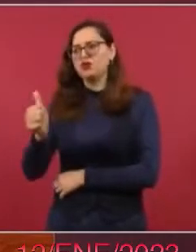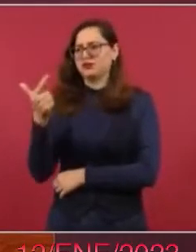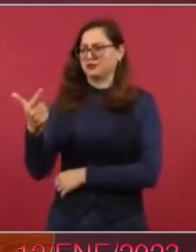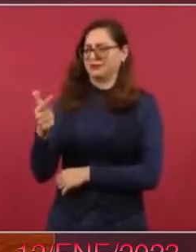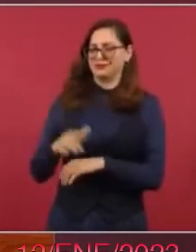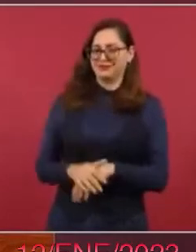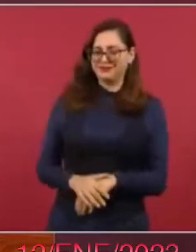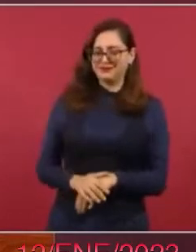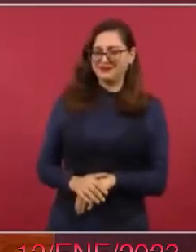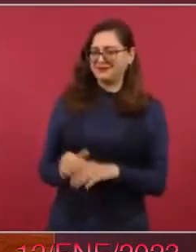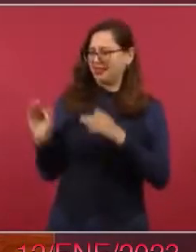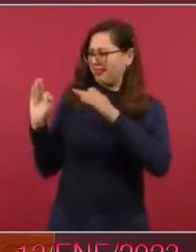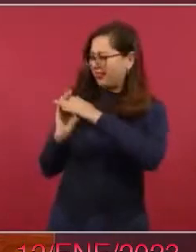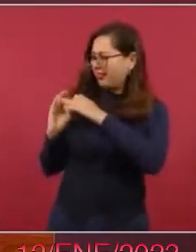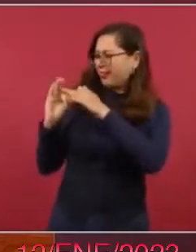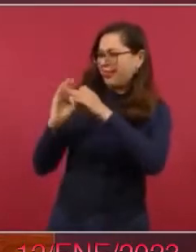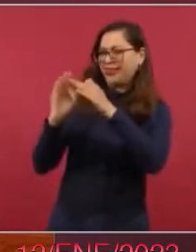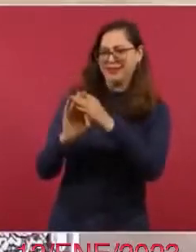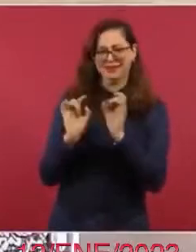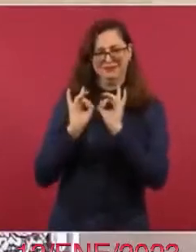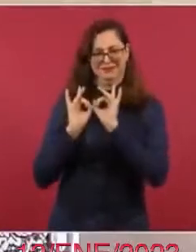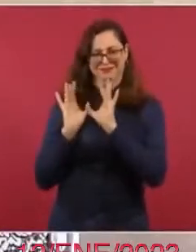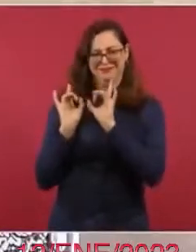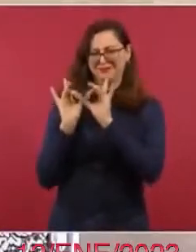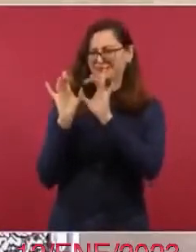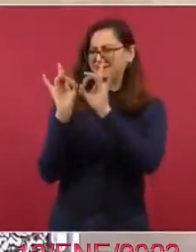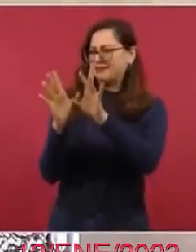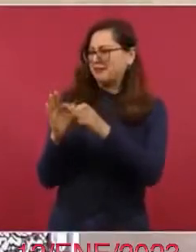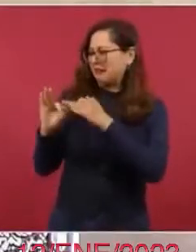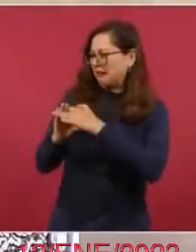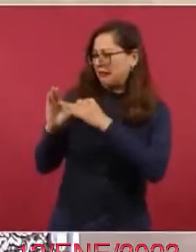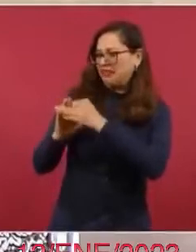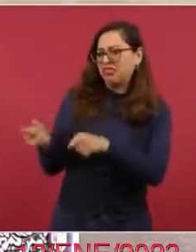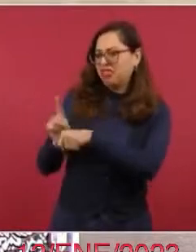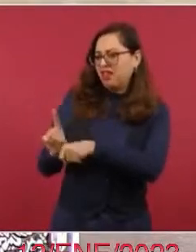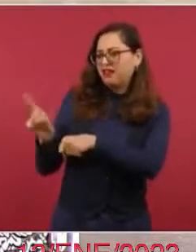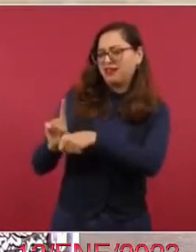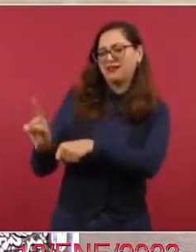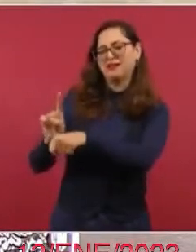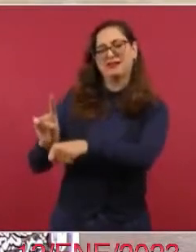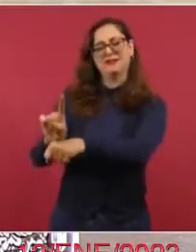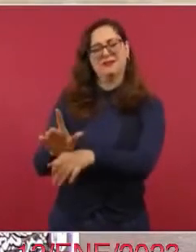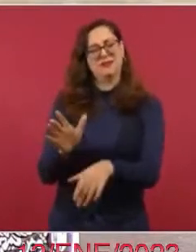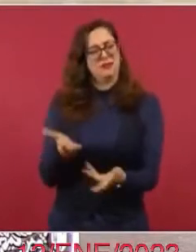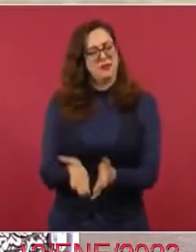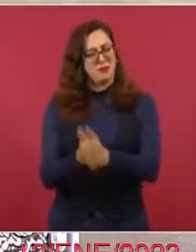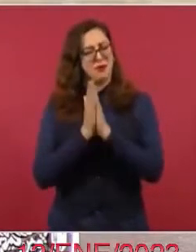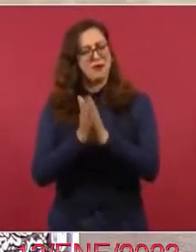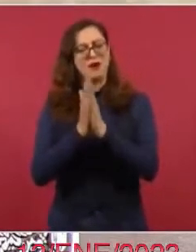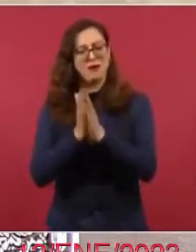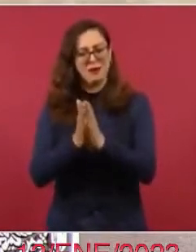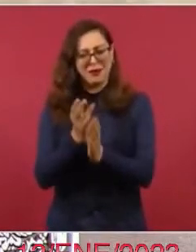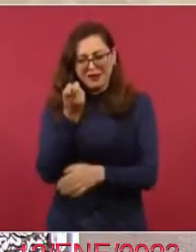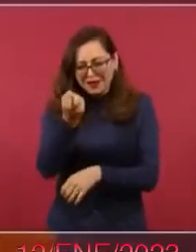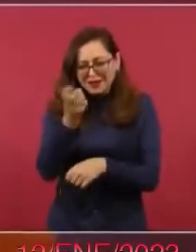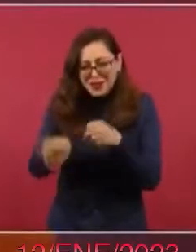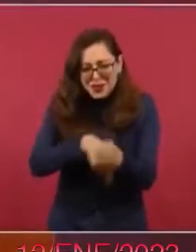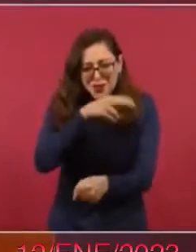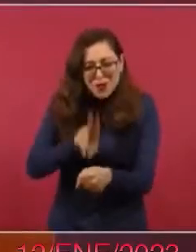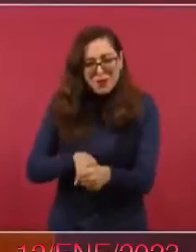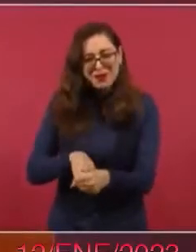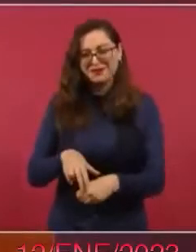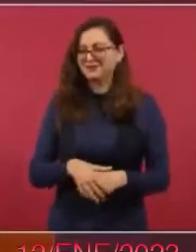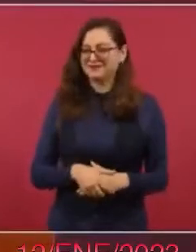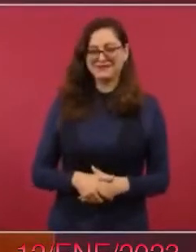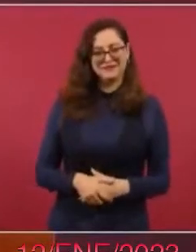Los usuarios del metro, los habitantes de la ciudad saben que esto no es normal. Les voy a platicar otra cosa. El día